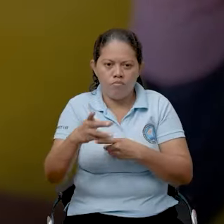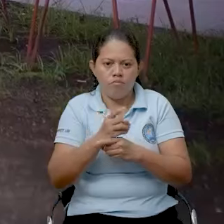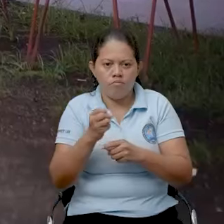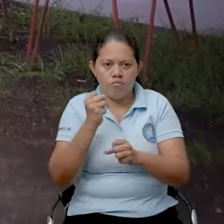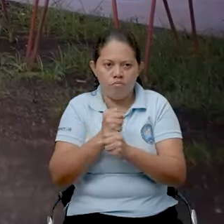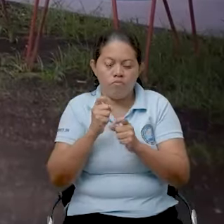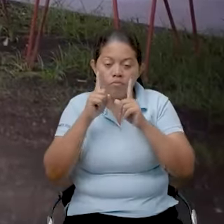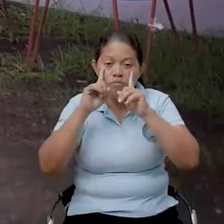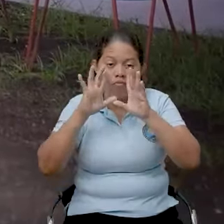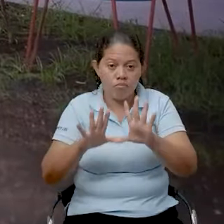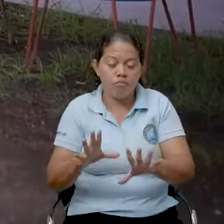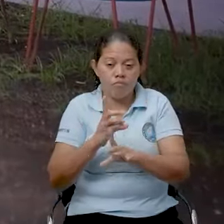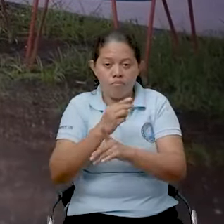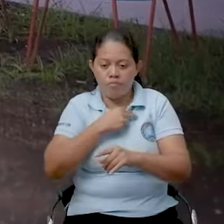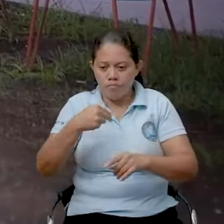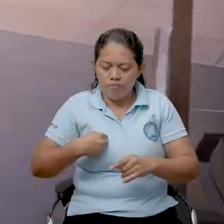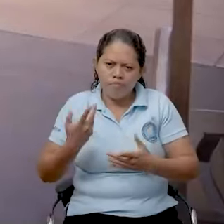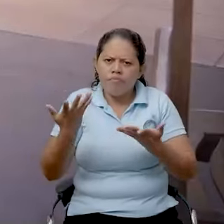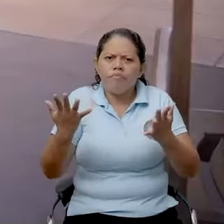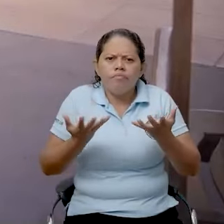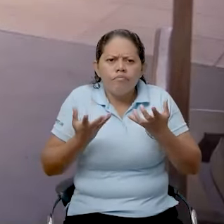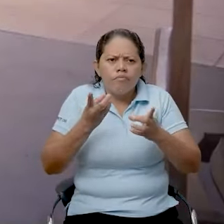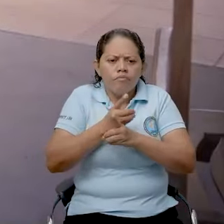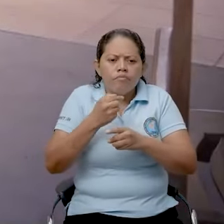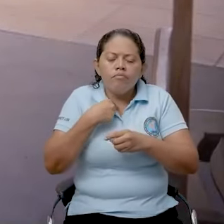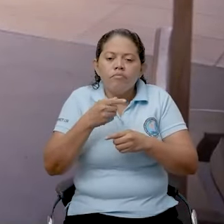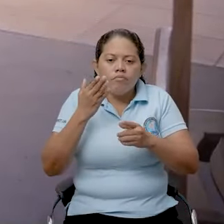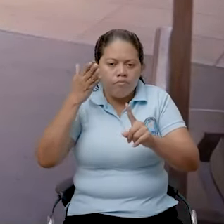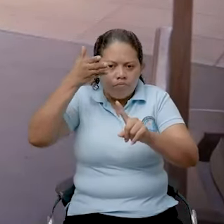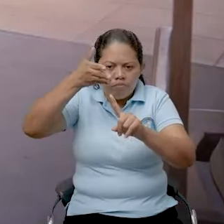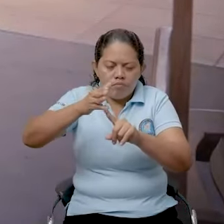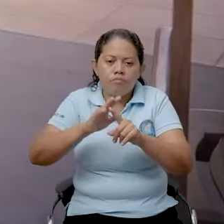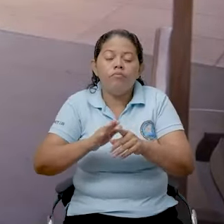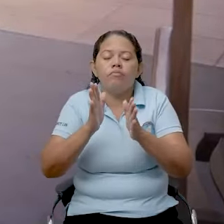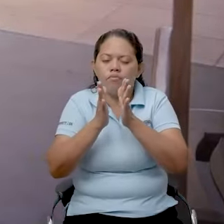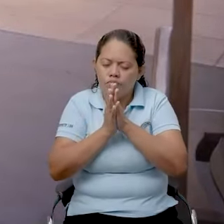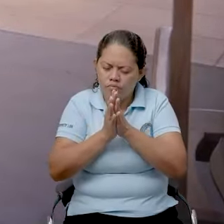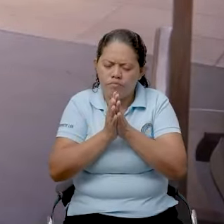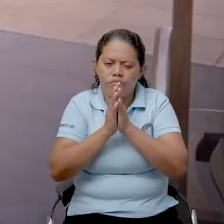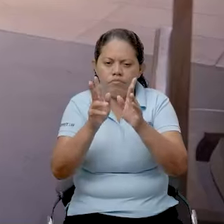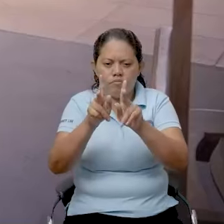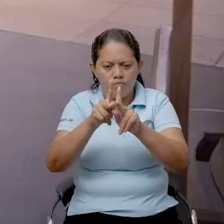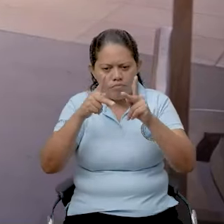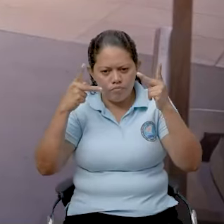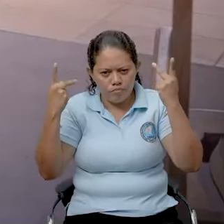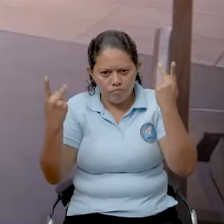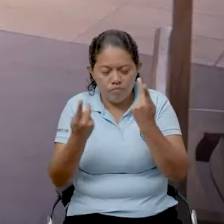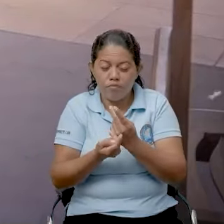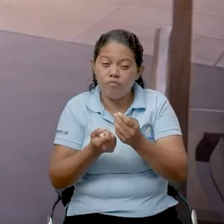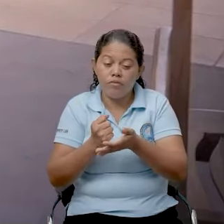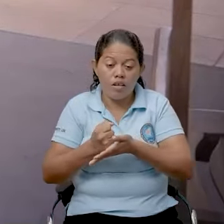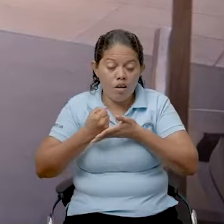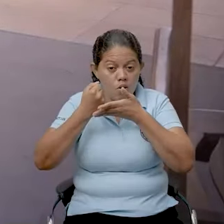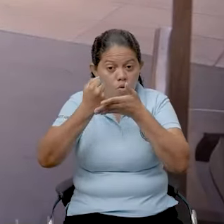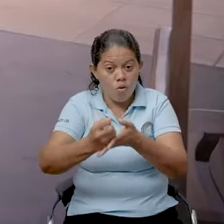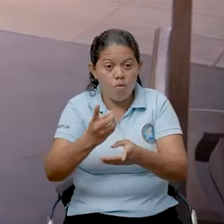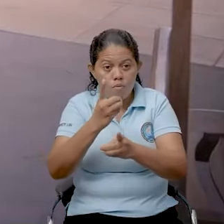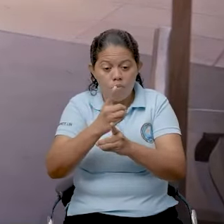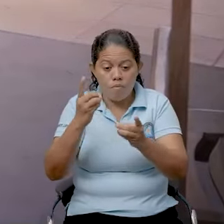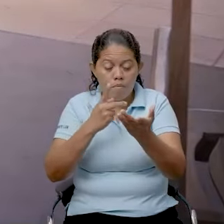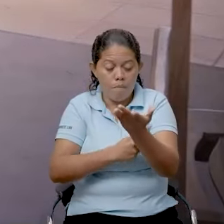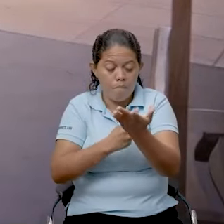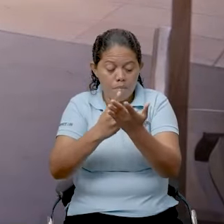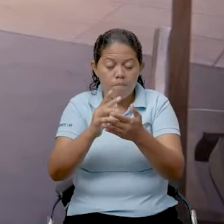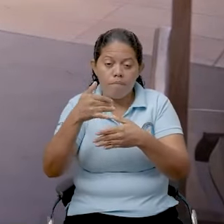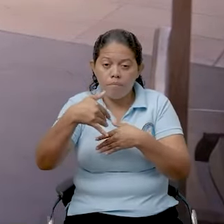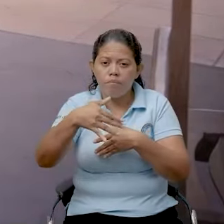a la prevención. Nosotros lo que queremos hacer énfasis es pedirle a nuestra población que nos ayude a cumplir este plan.